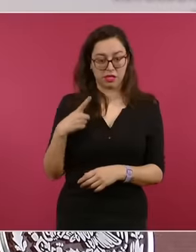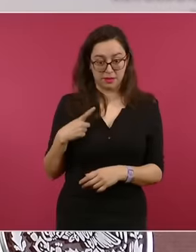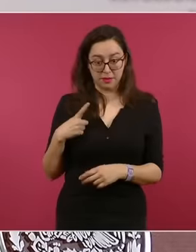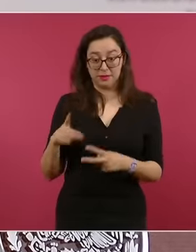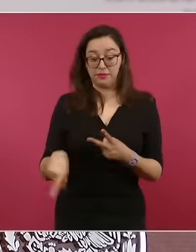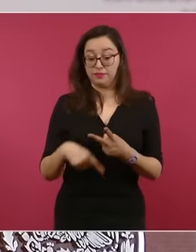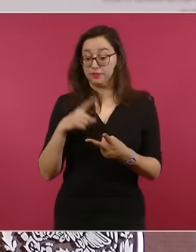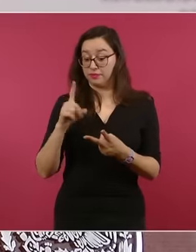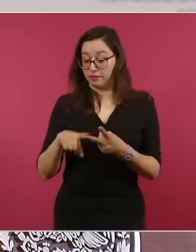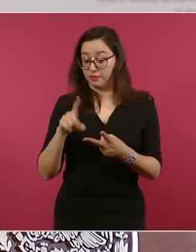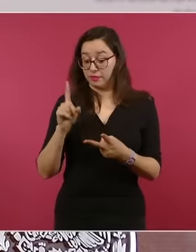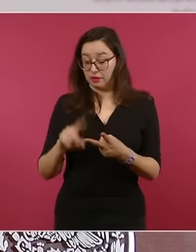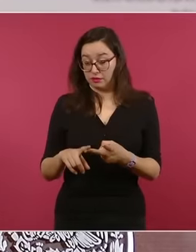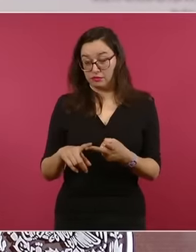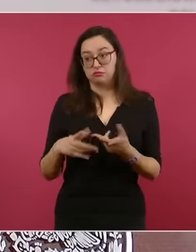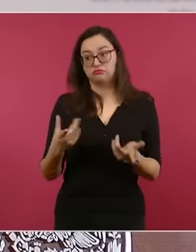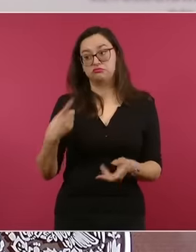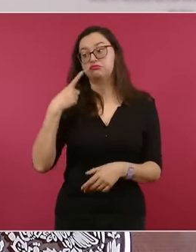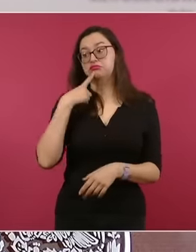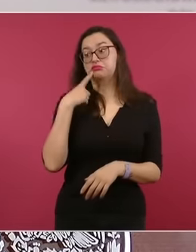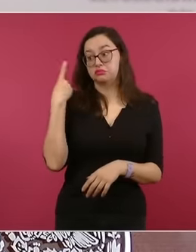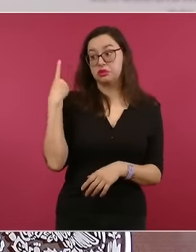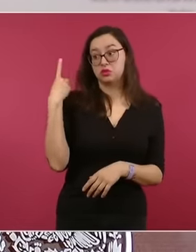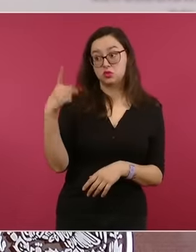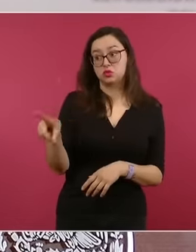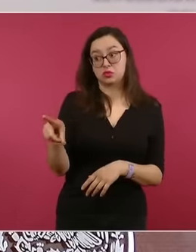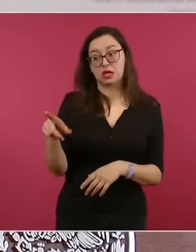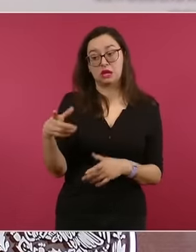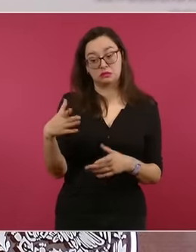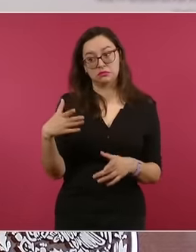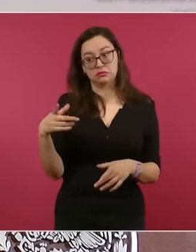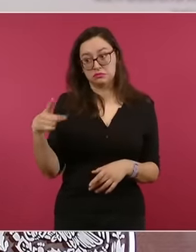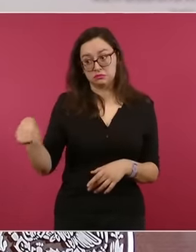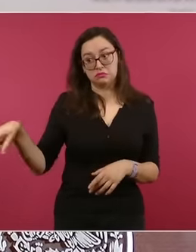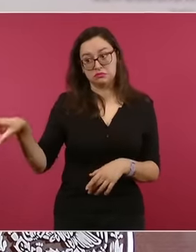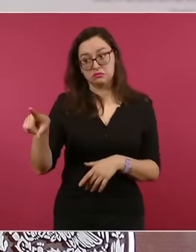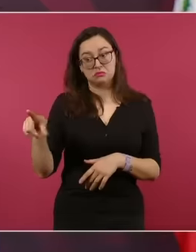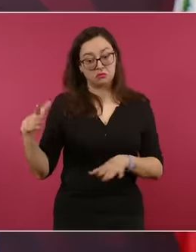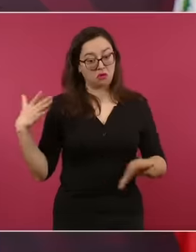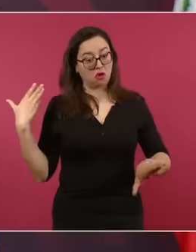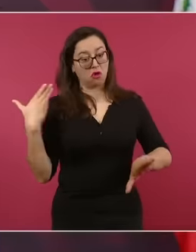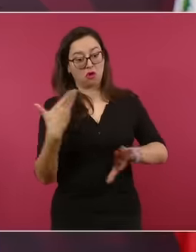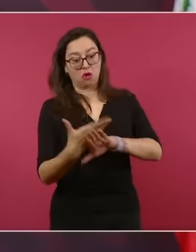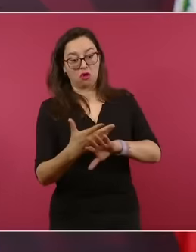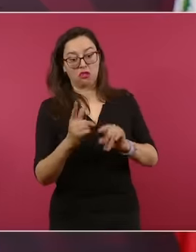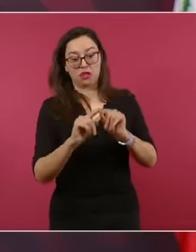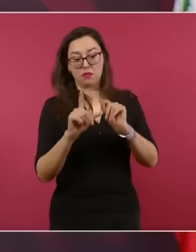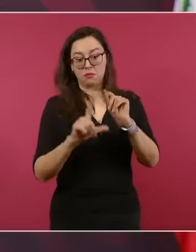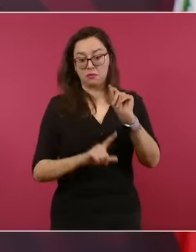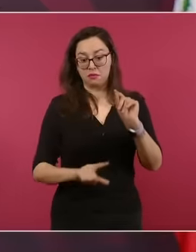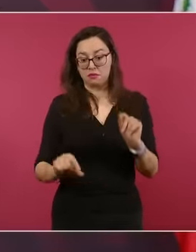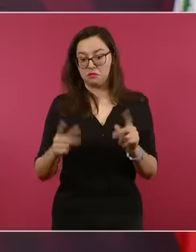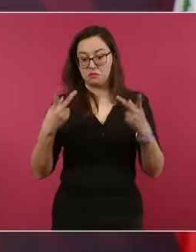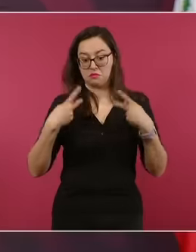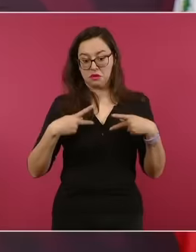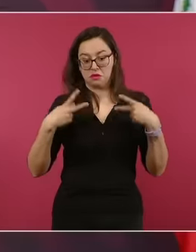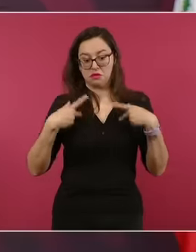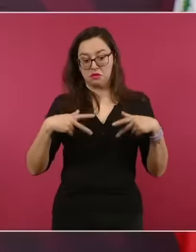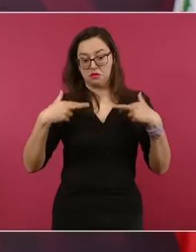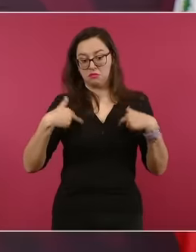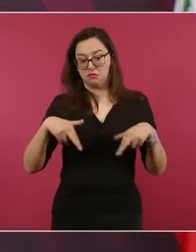diplomático y reforzar el derecho internacional